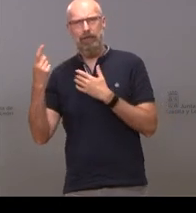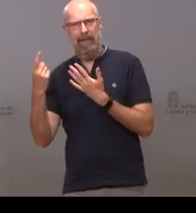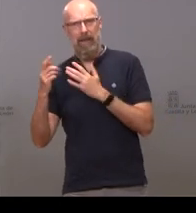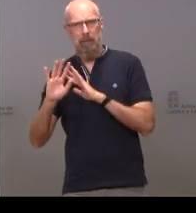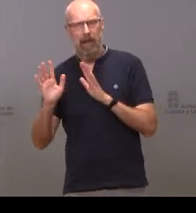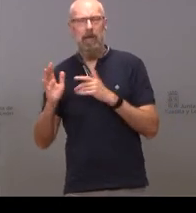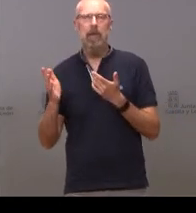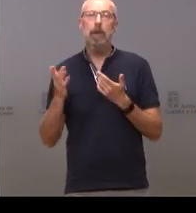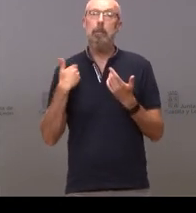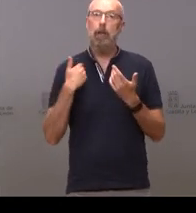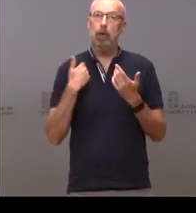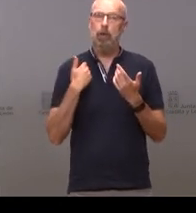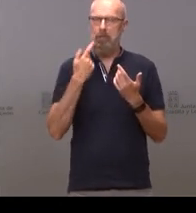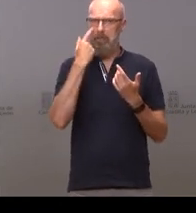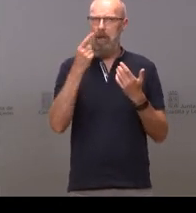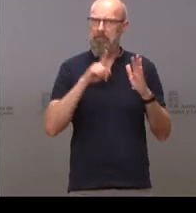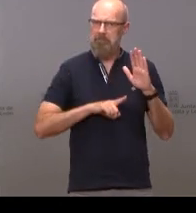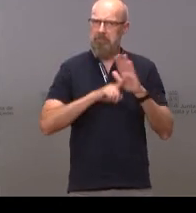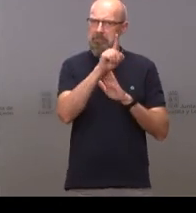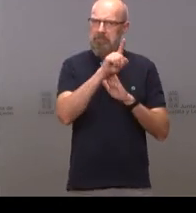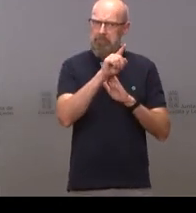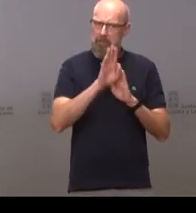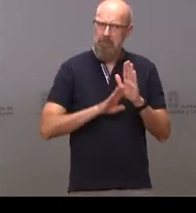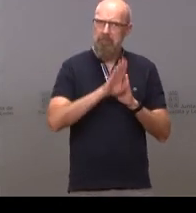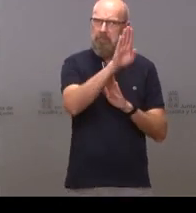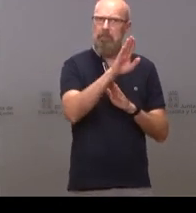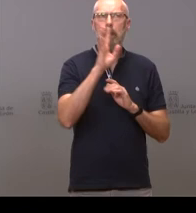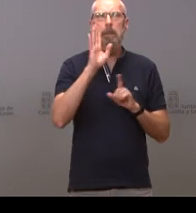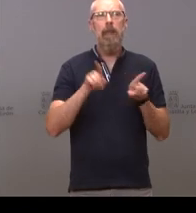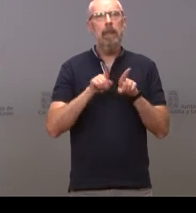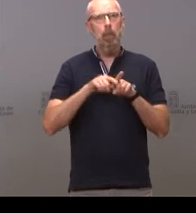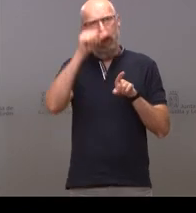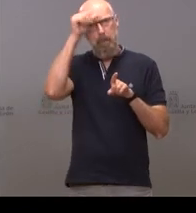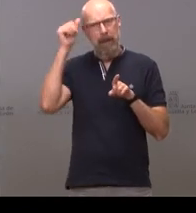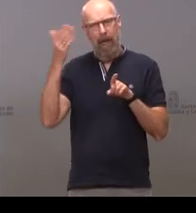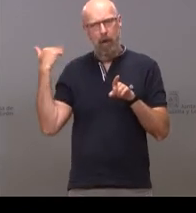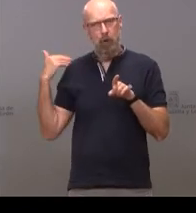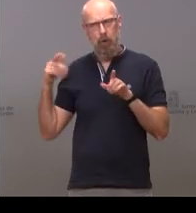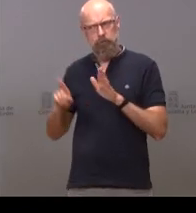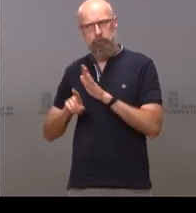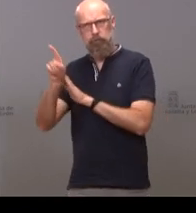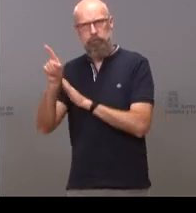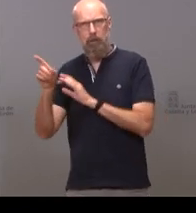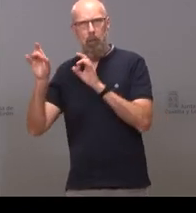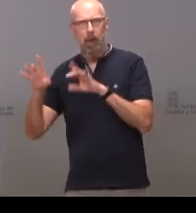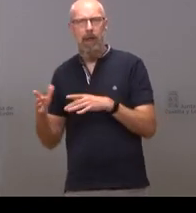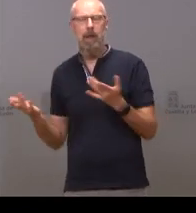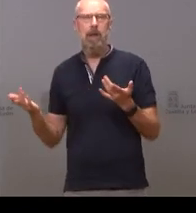la curva de la velocidad de reproducción del virus se va apareciendo mucho la del verano pasado está en